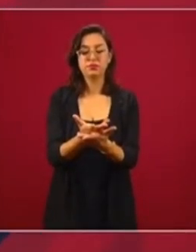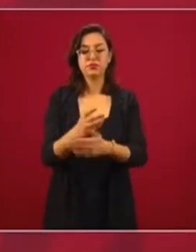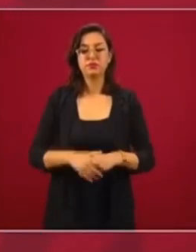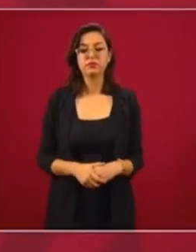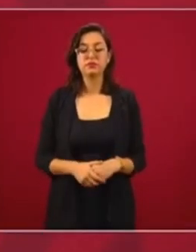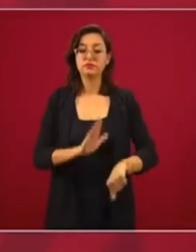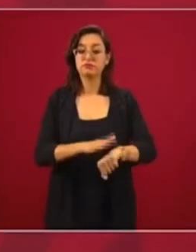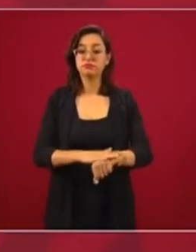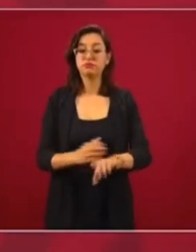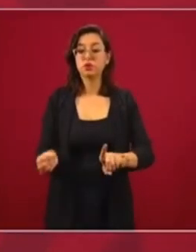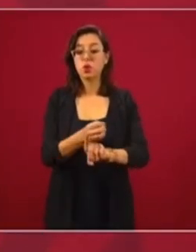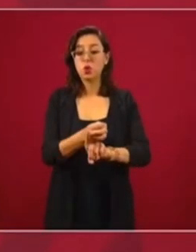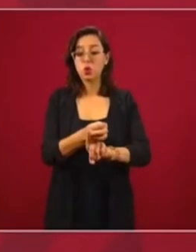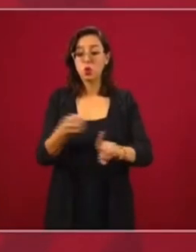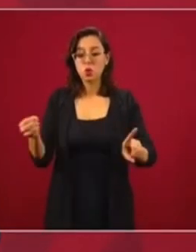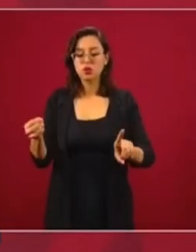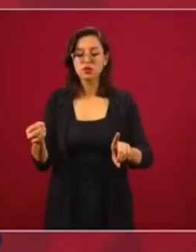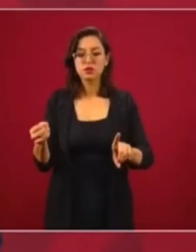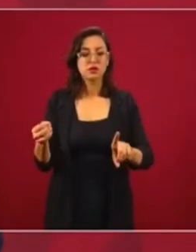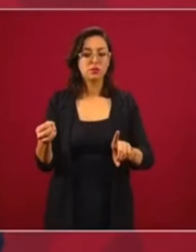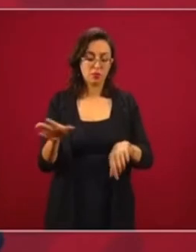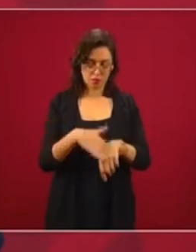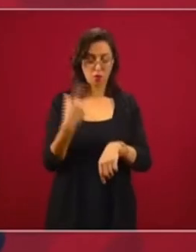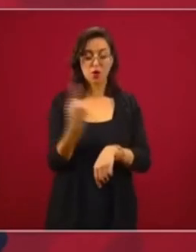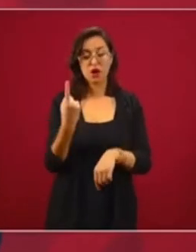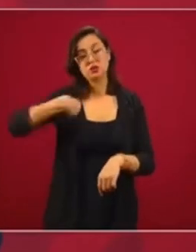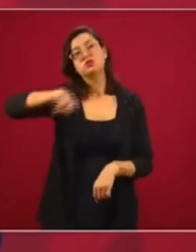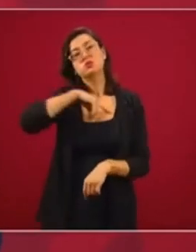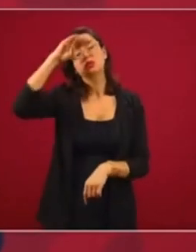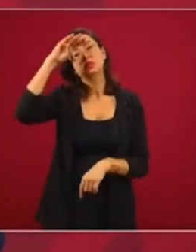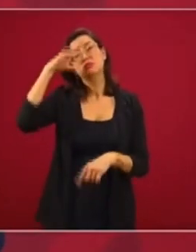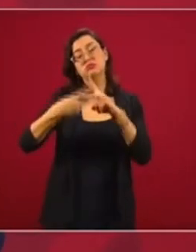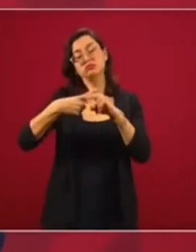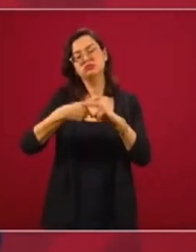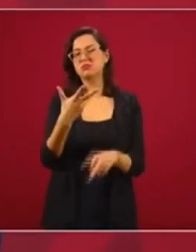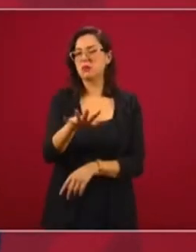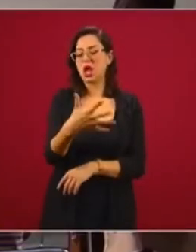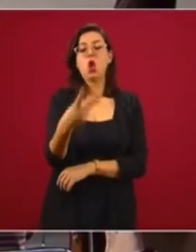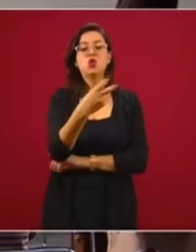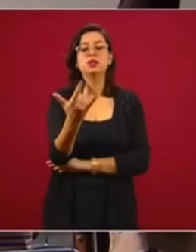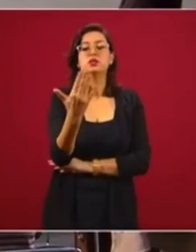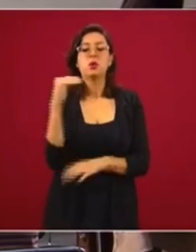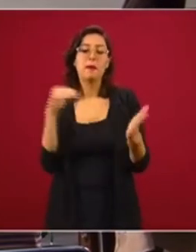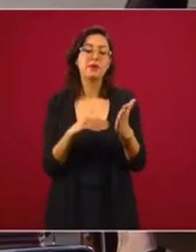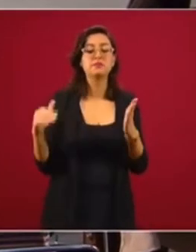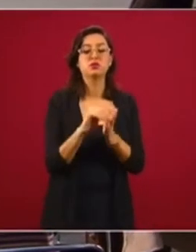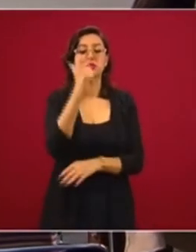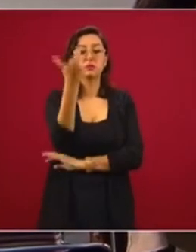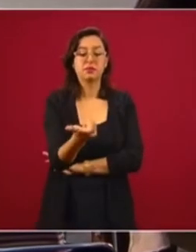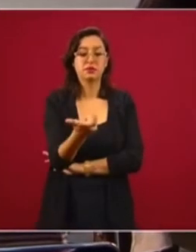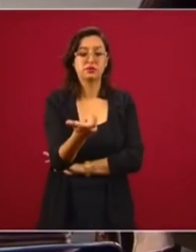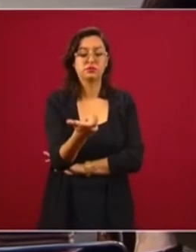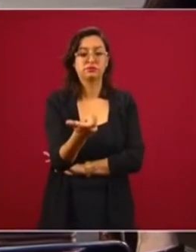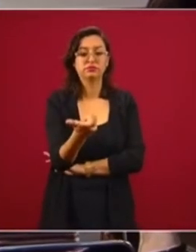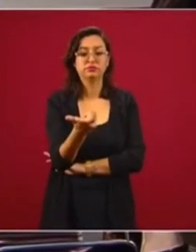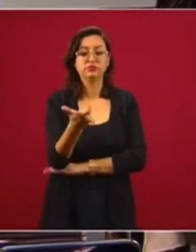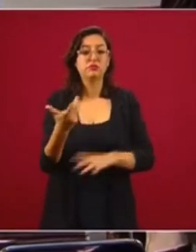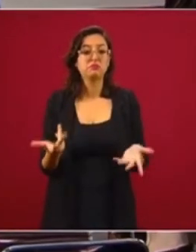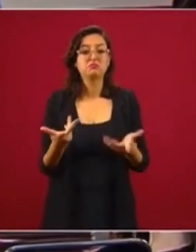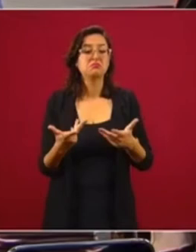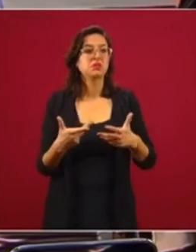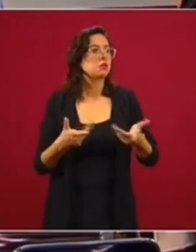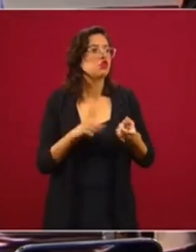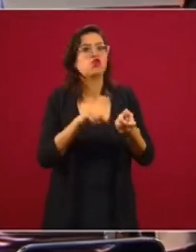En orden, porque calculamos que son como 250 mil millones de pesos. Están así,